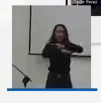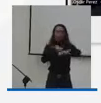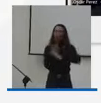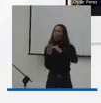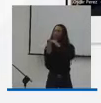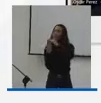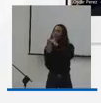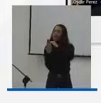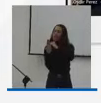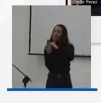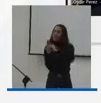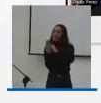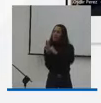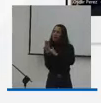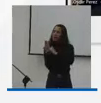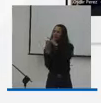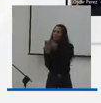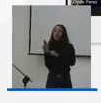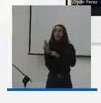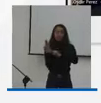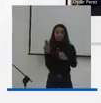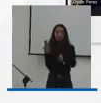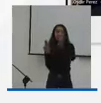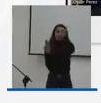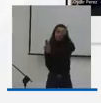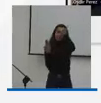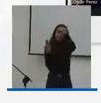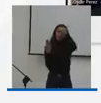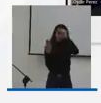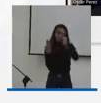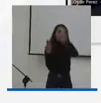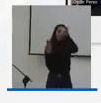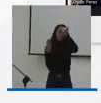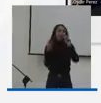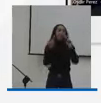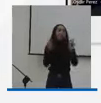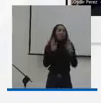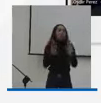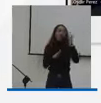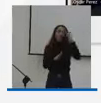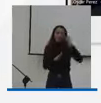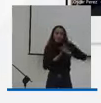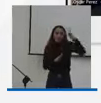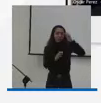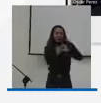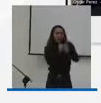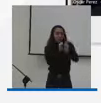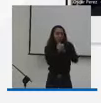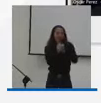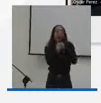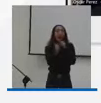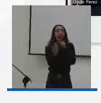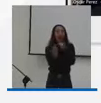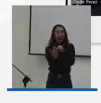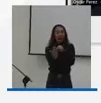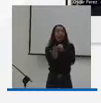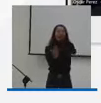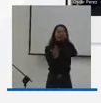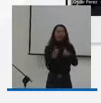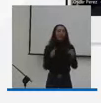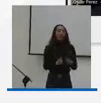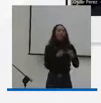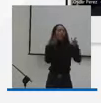que requiere la profesionalización y la modificación al deporte para que la estemos llevando a plenaria